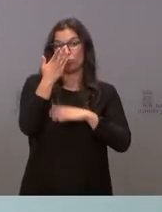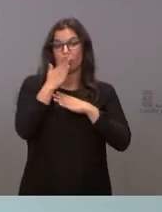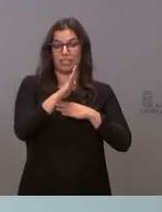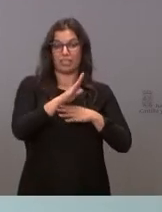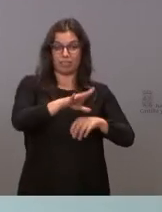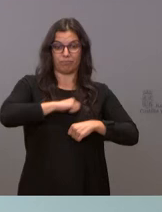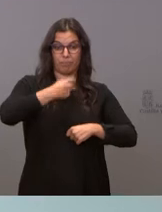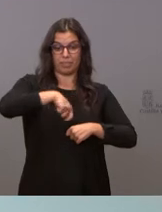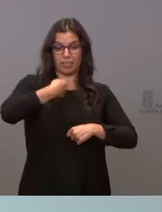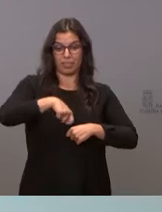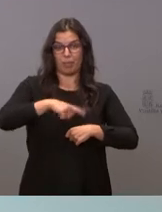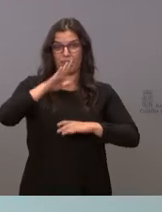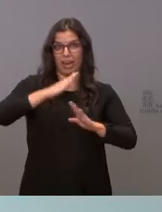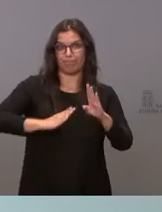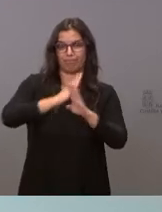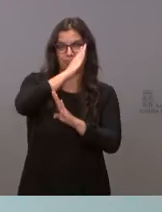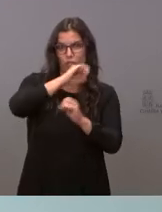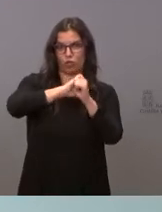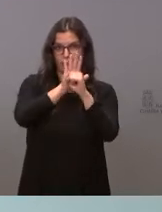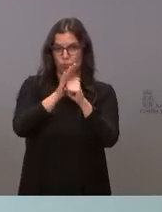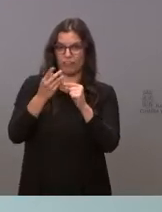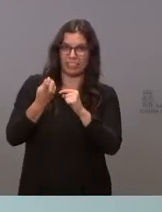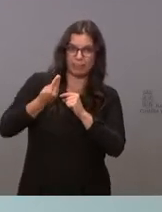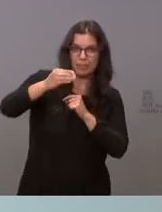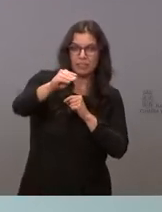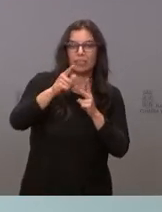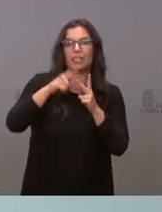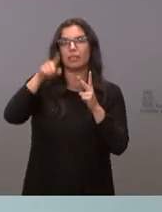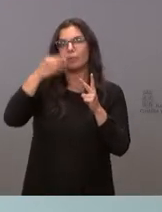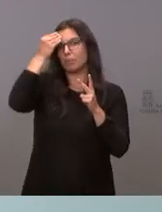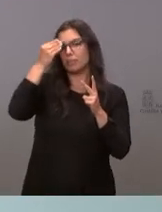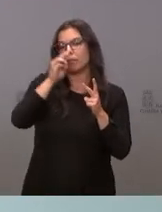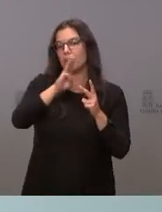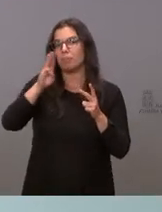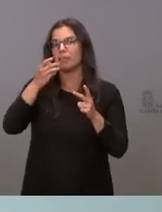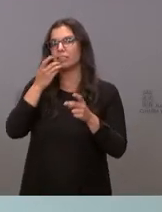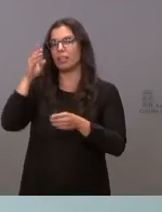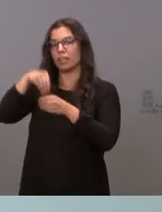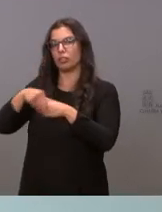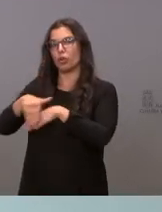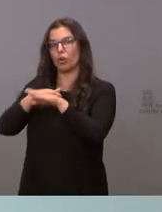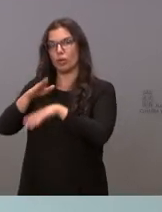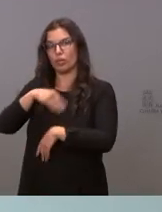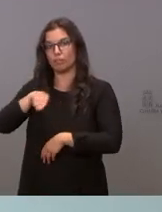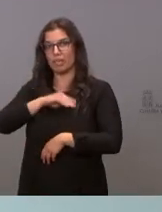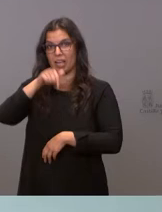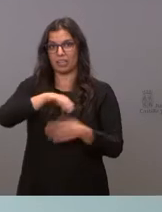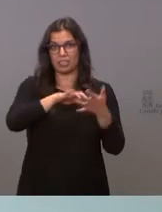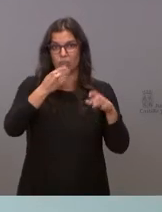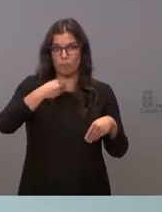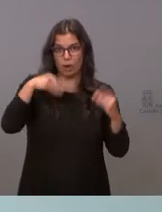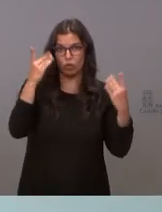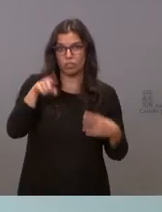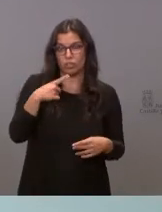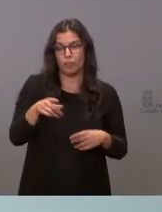investidura y también si cree que si el Partido Popular estuviera en el Gobierno de España, le iría mejor a Castilla y León. Y